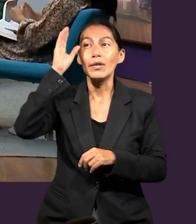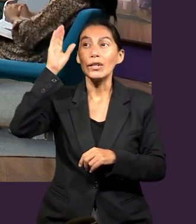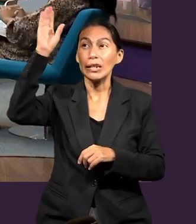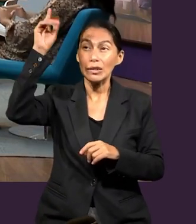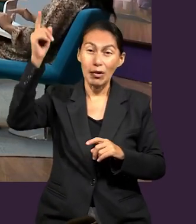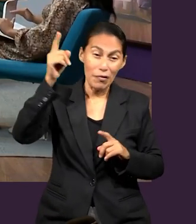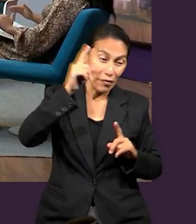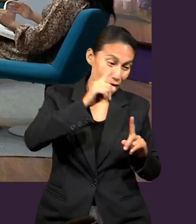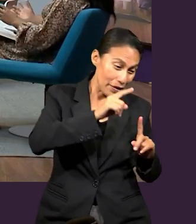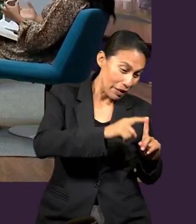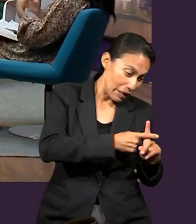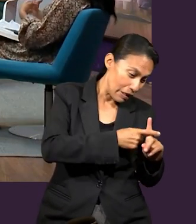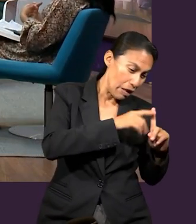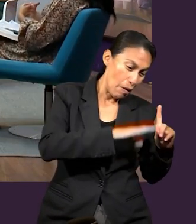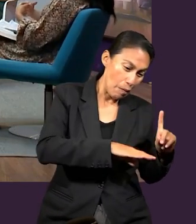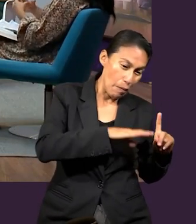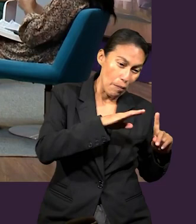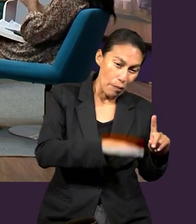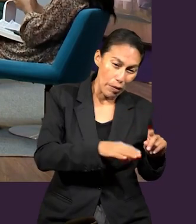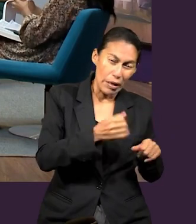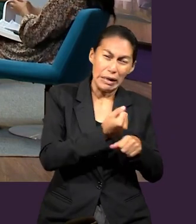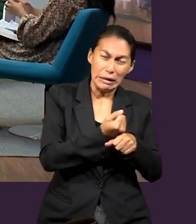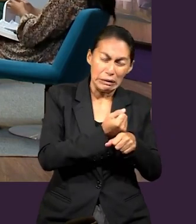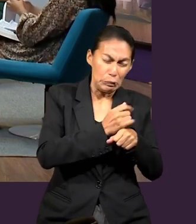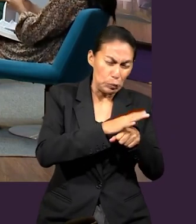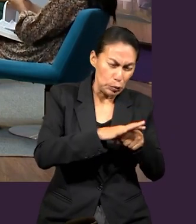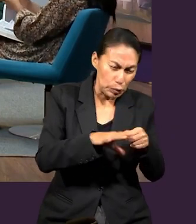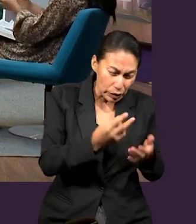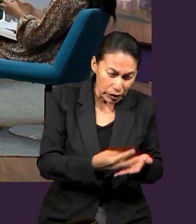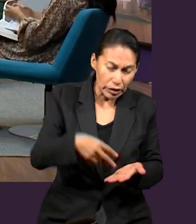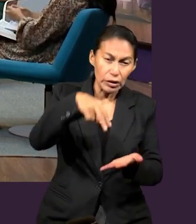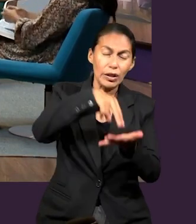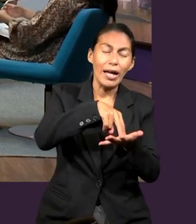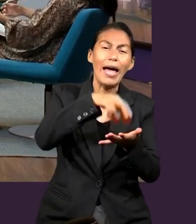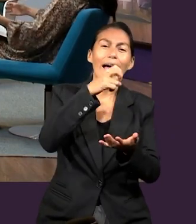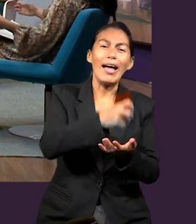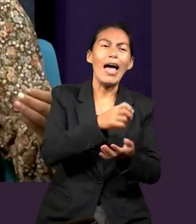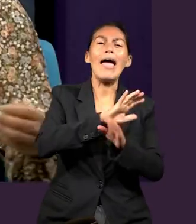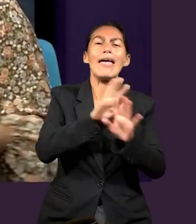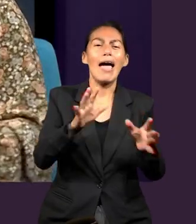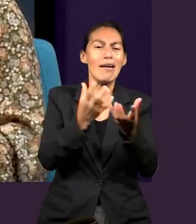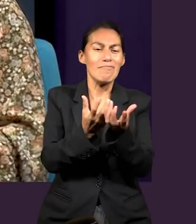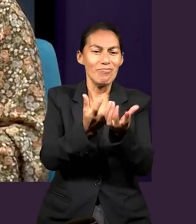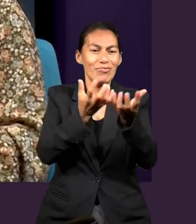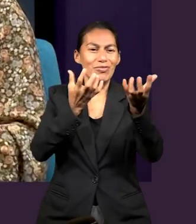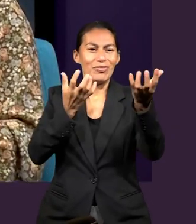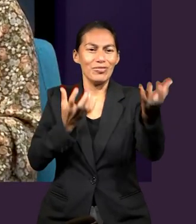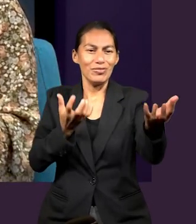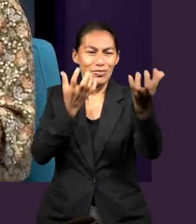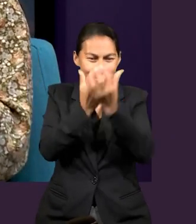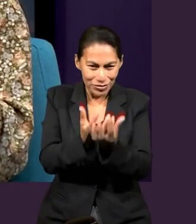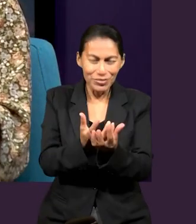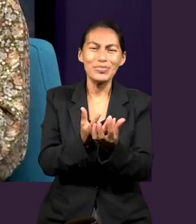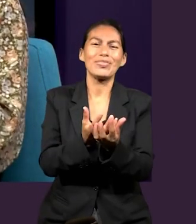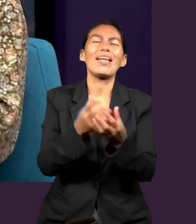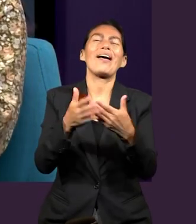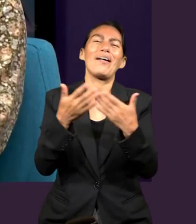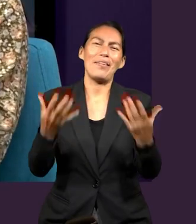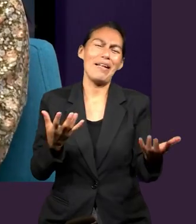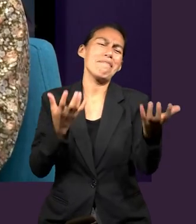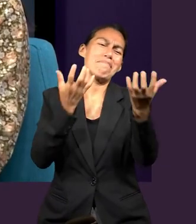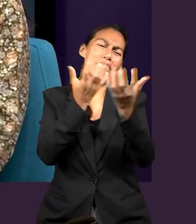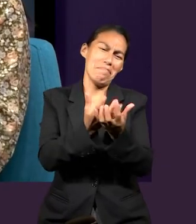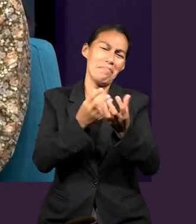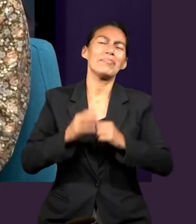hace de manera horizontal de su iglesia o del pueblo judío junto con los pueblos que estaban alrededor, bueno, es entonces